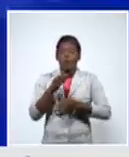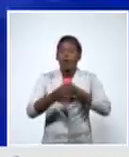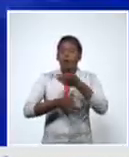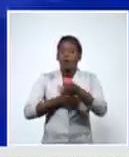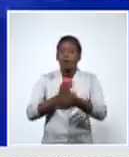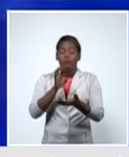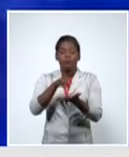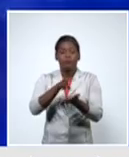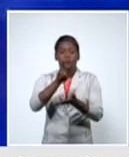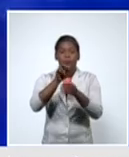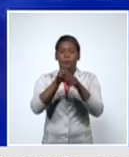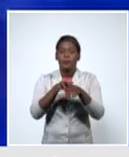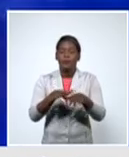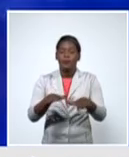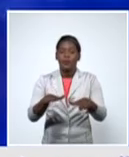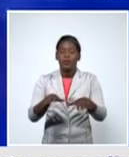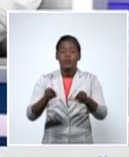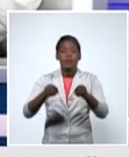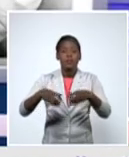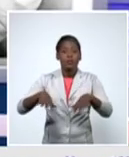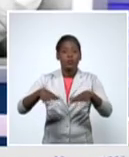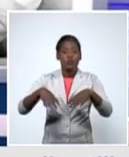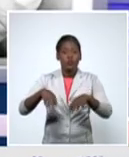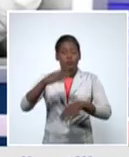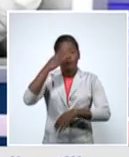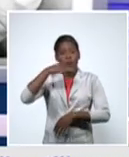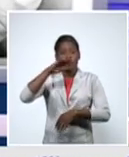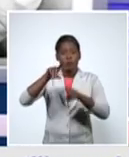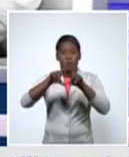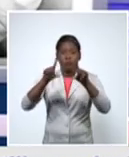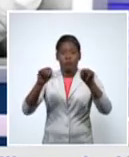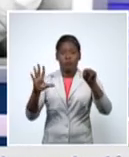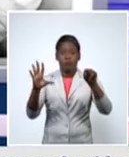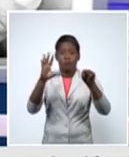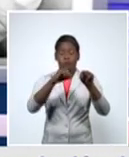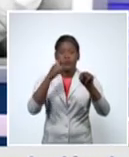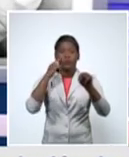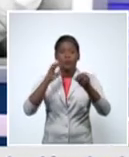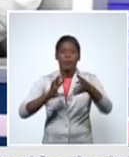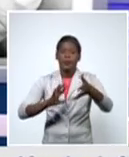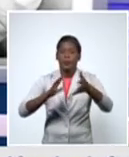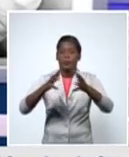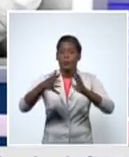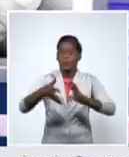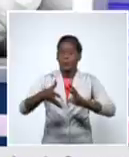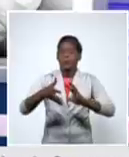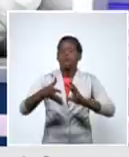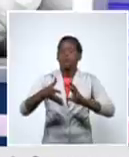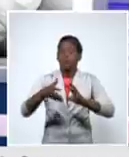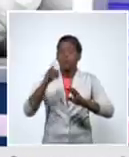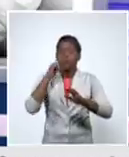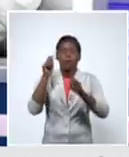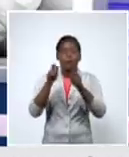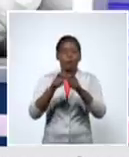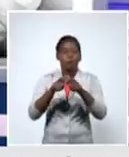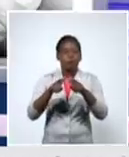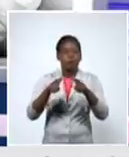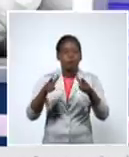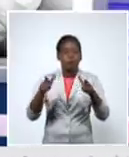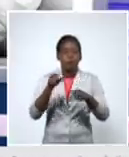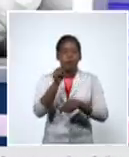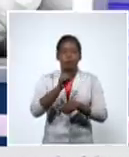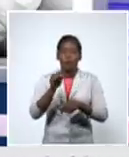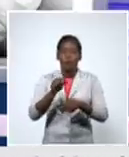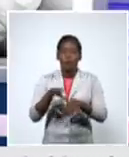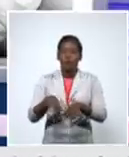epidemiología la situación de nuestro país sigue siendo bastante compleja de mucha dispersión el nivel de infestación